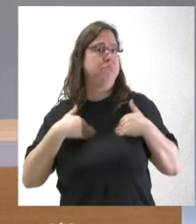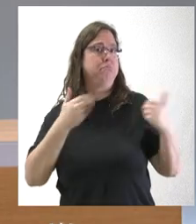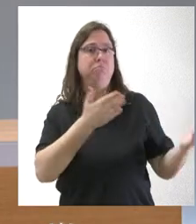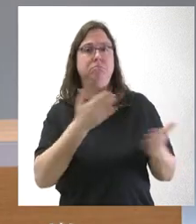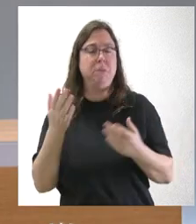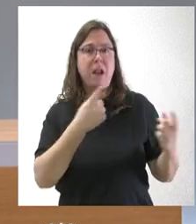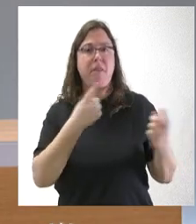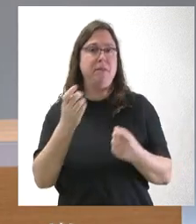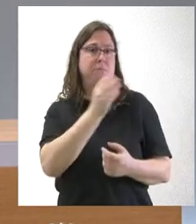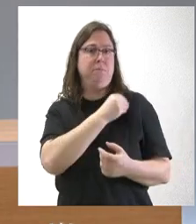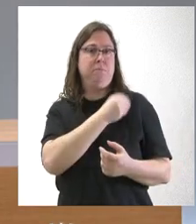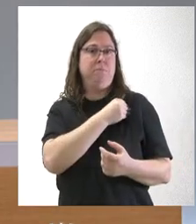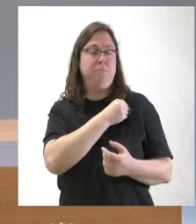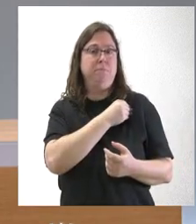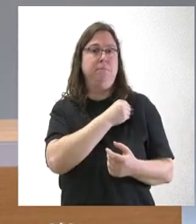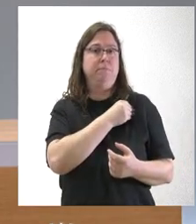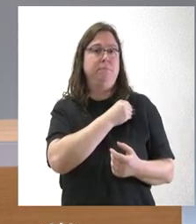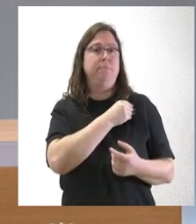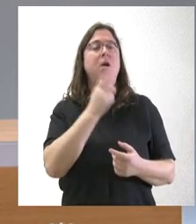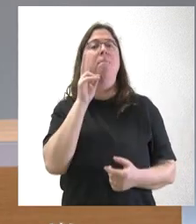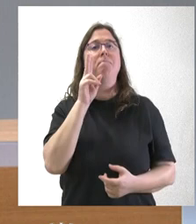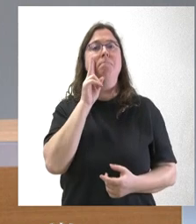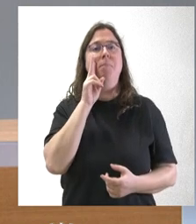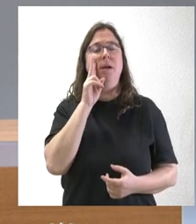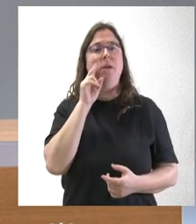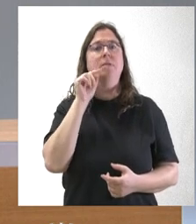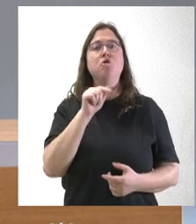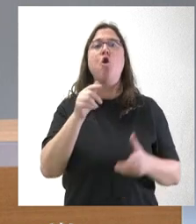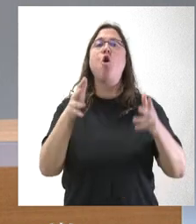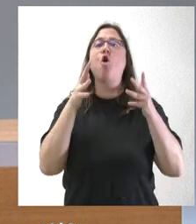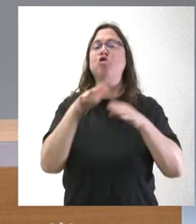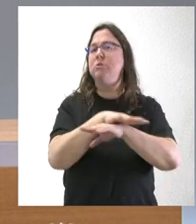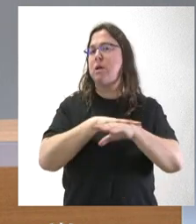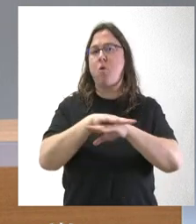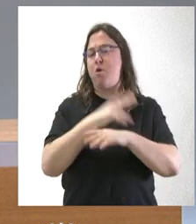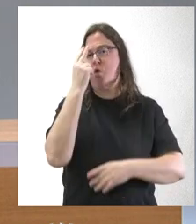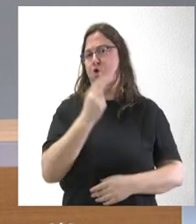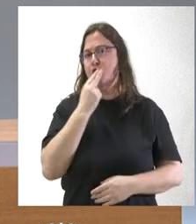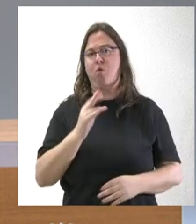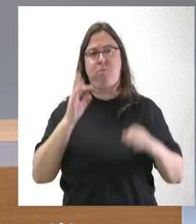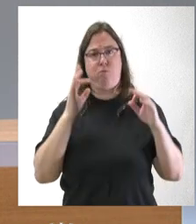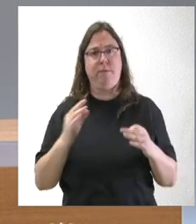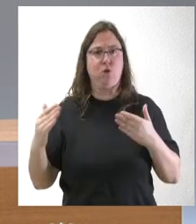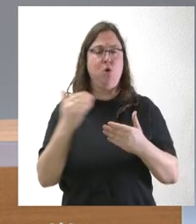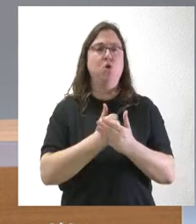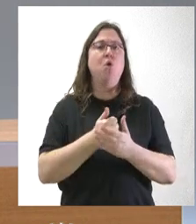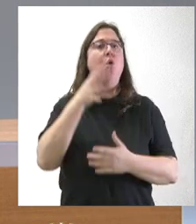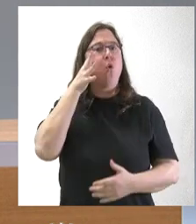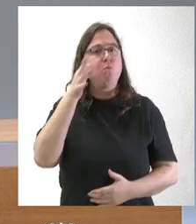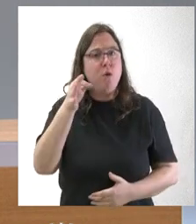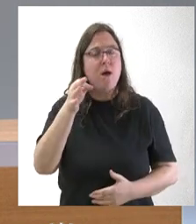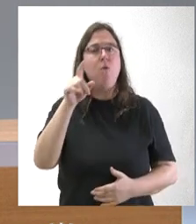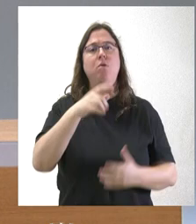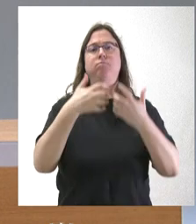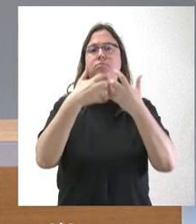señalar. Verán ustedes que es un Consejo de Gobierno claramente comprometido con todo lo que es el mundo rural, tanto por